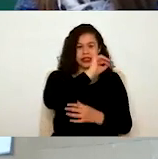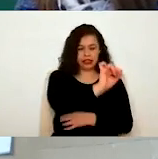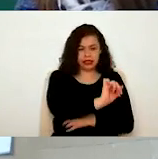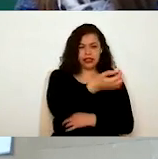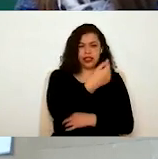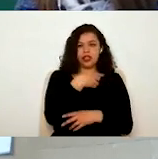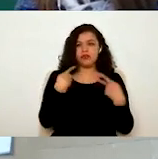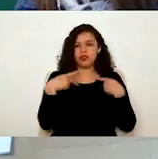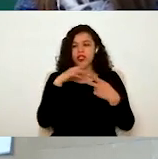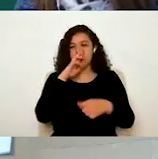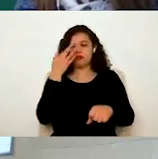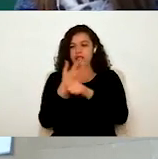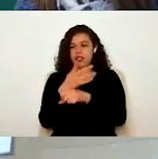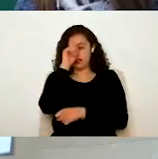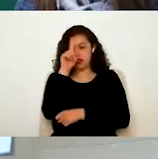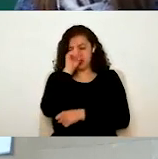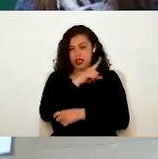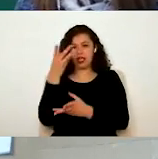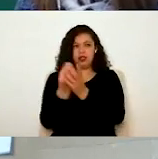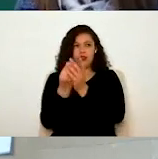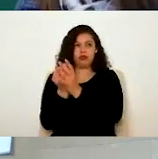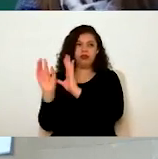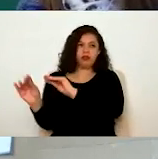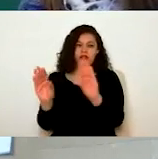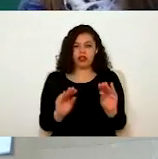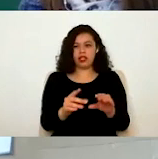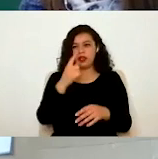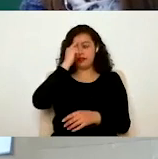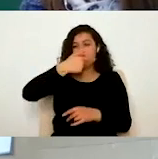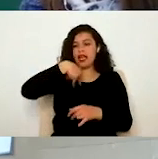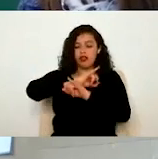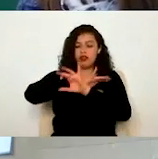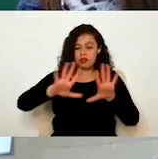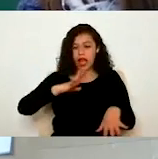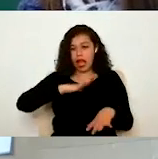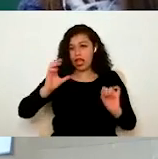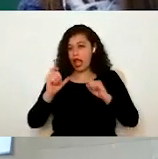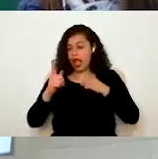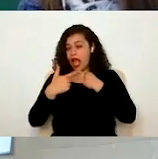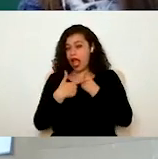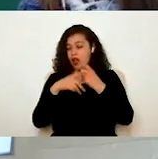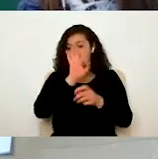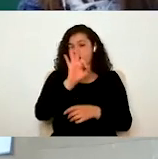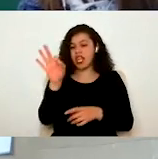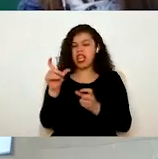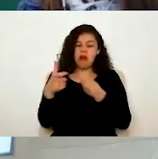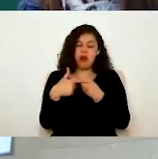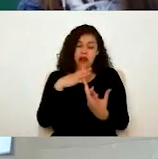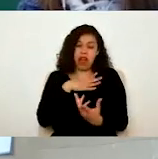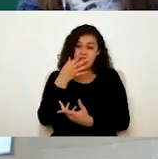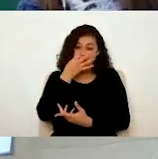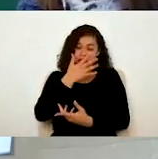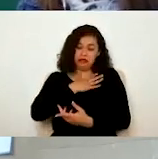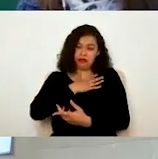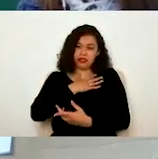responsables aquí, con los asesores de capacitación para que me informen si ya tienen alguna fecha prevista. Hay algunos temas